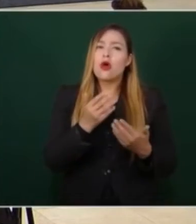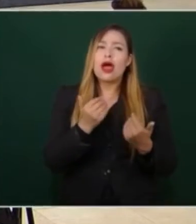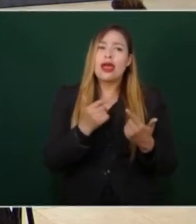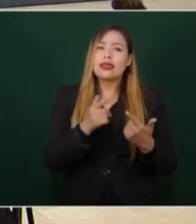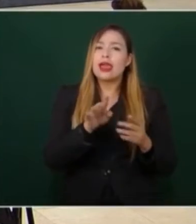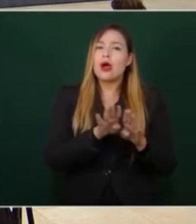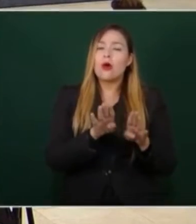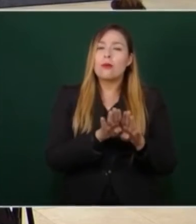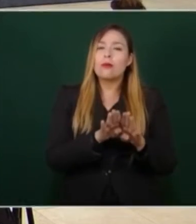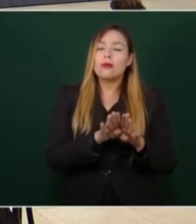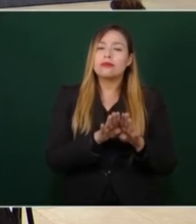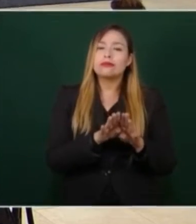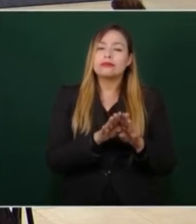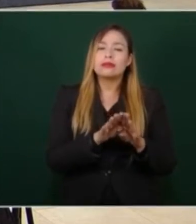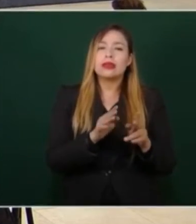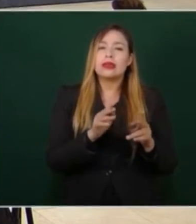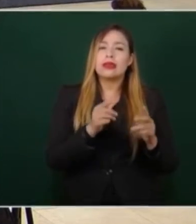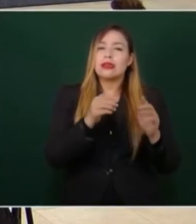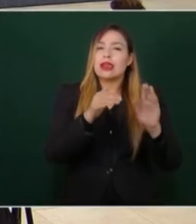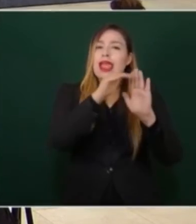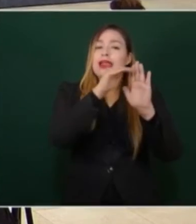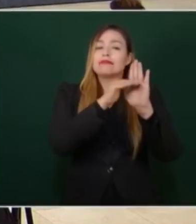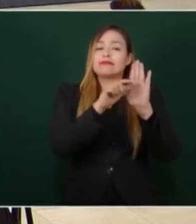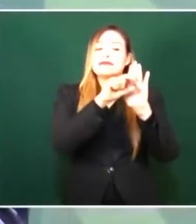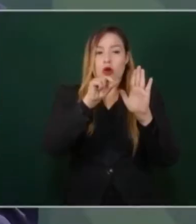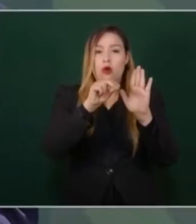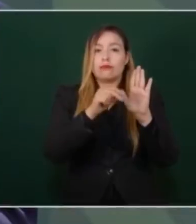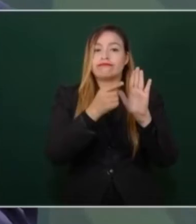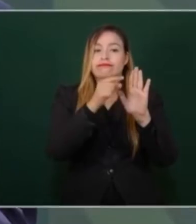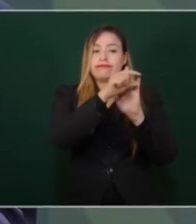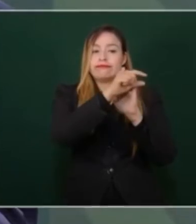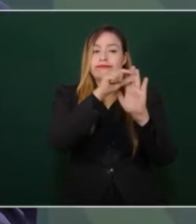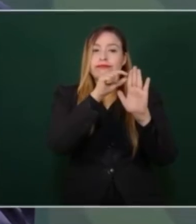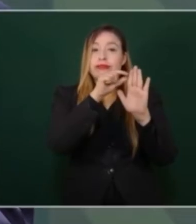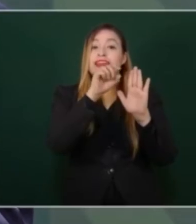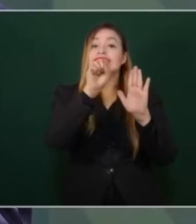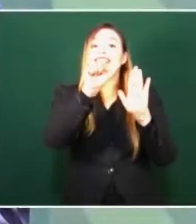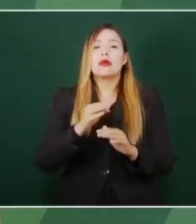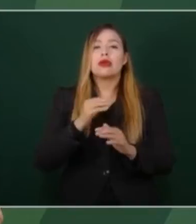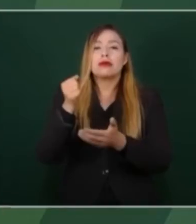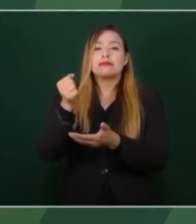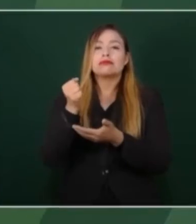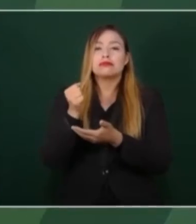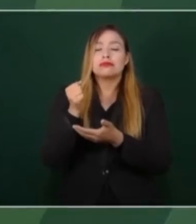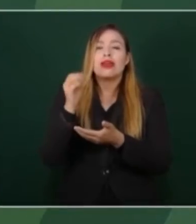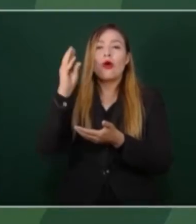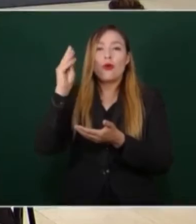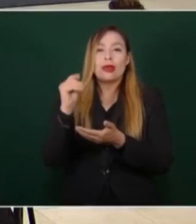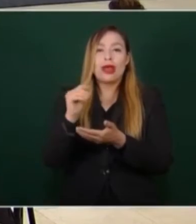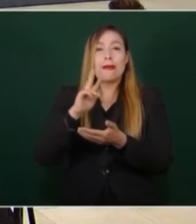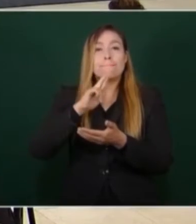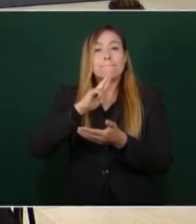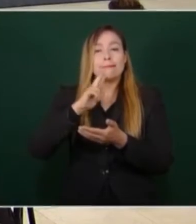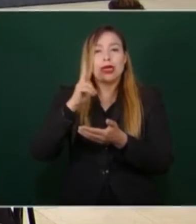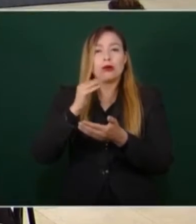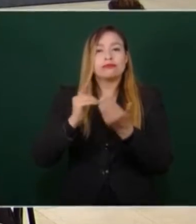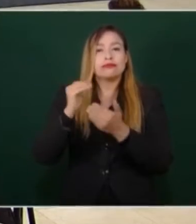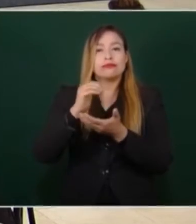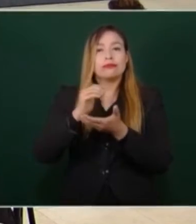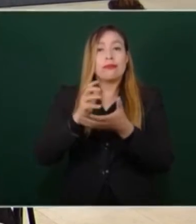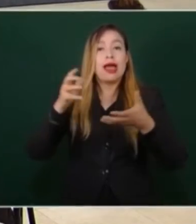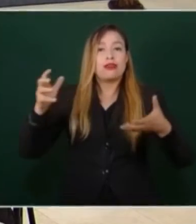sino en salario, para que al retiro su pensión sea mayor. Entonces, es maestros,